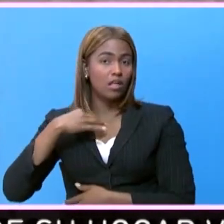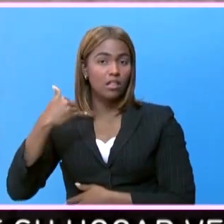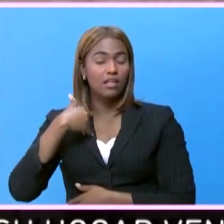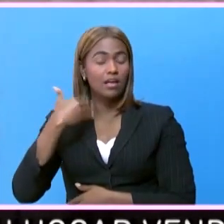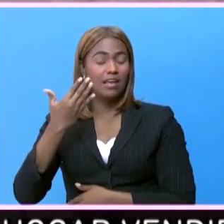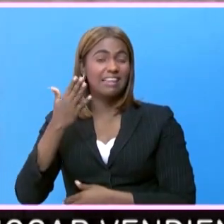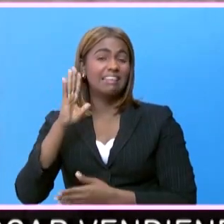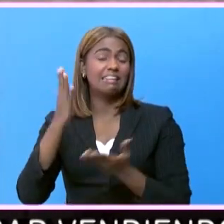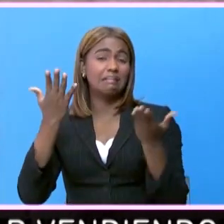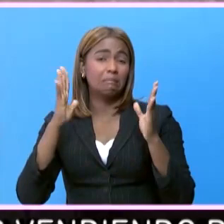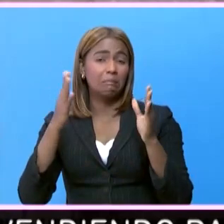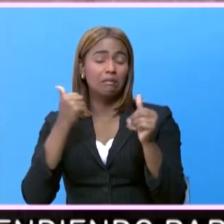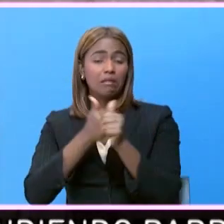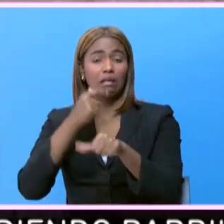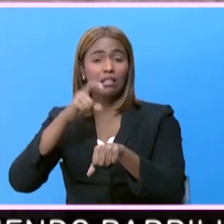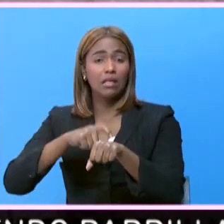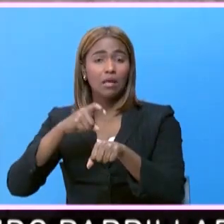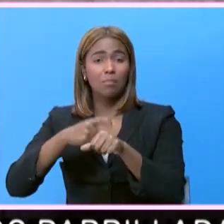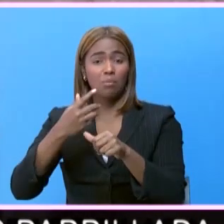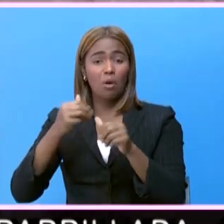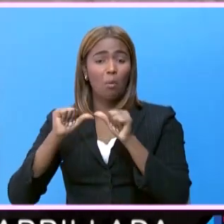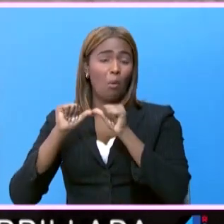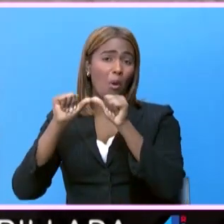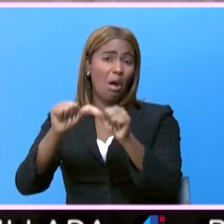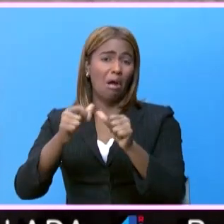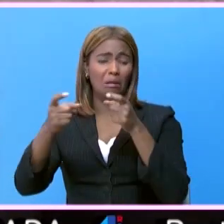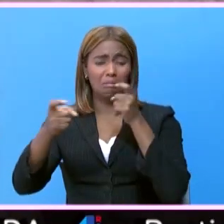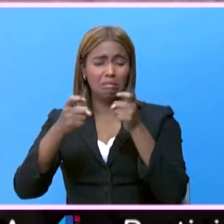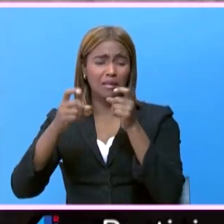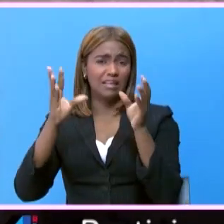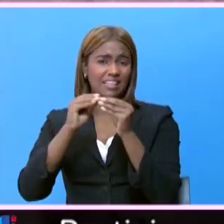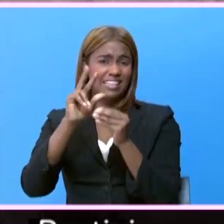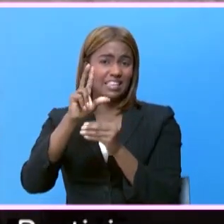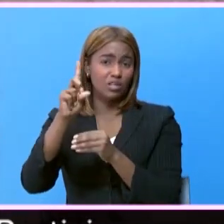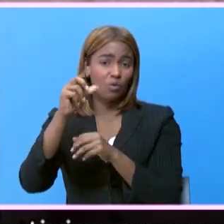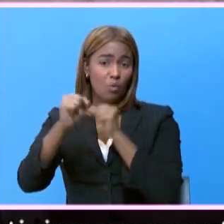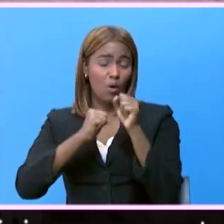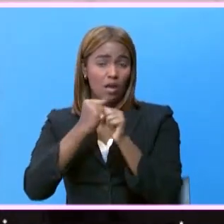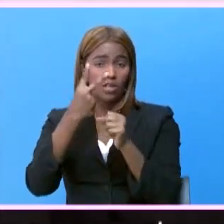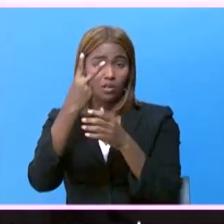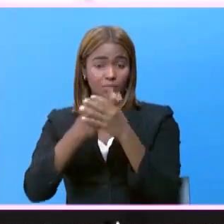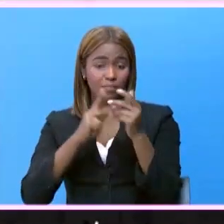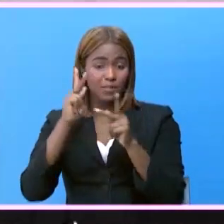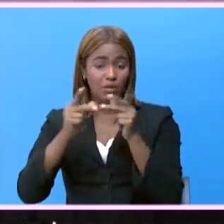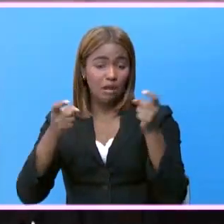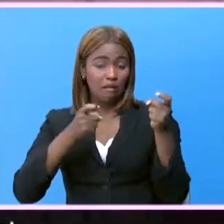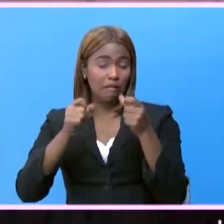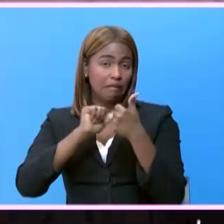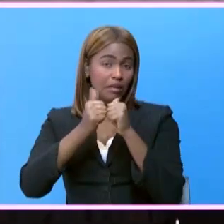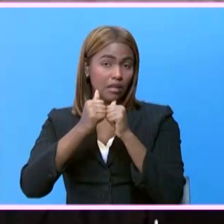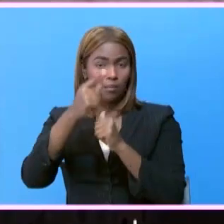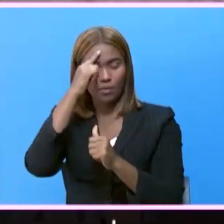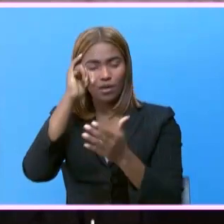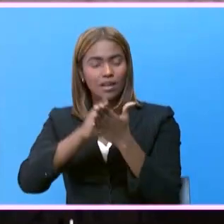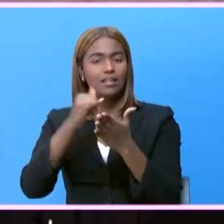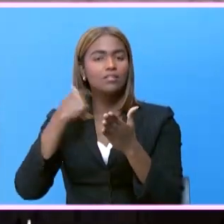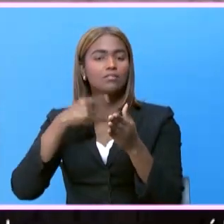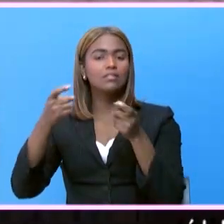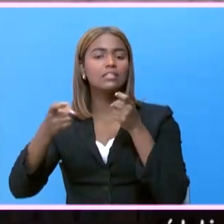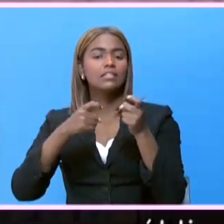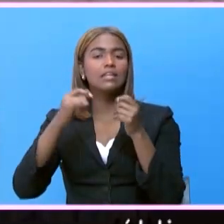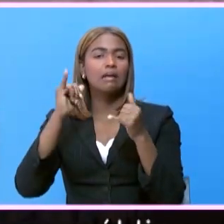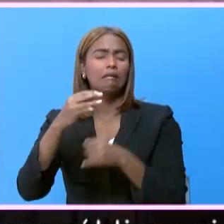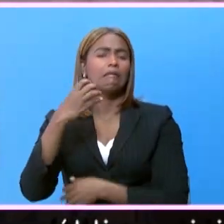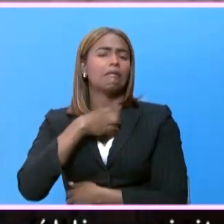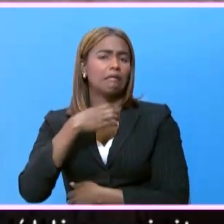parece ser que las épocas de la dictadura todavía siguen 31 años, dos personas dirigiendo el deporte. Por eso estamos dirigiendo esta